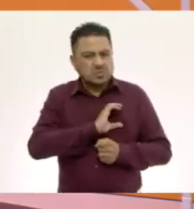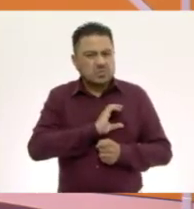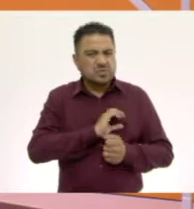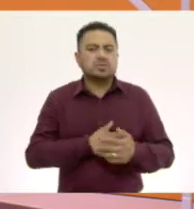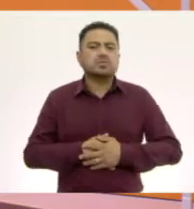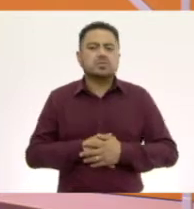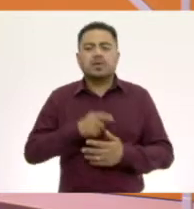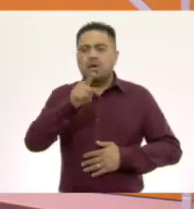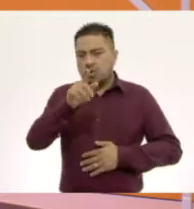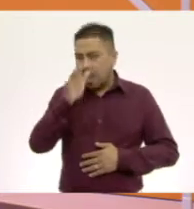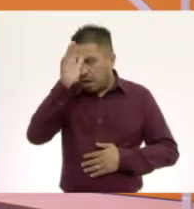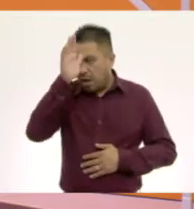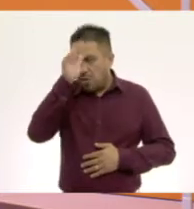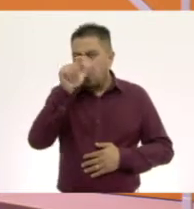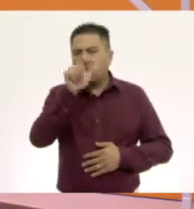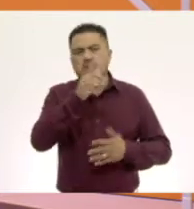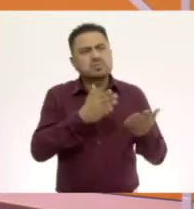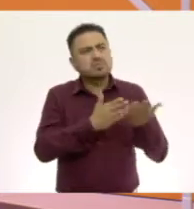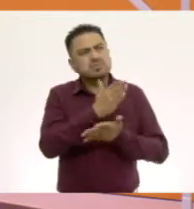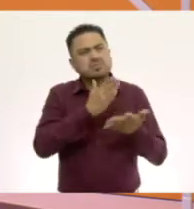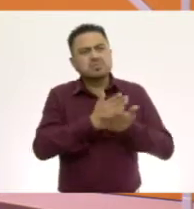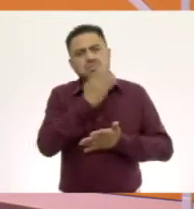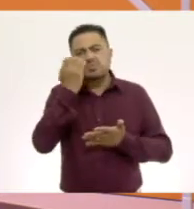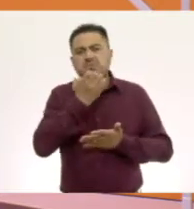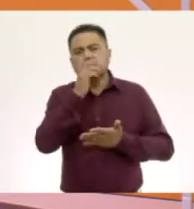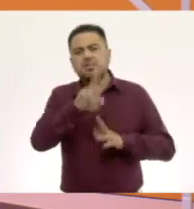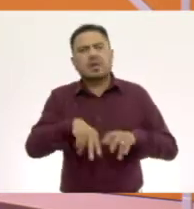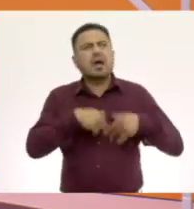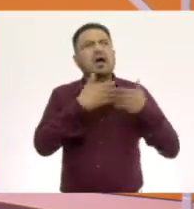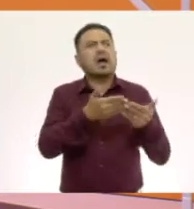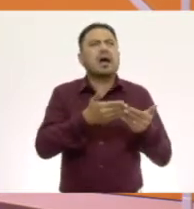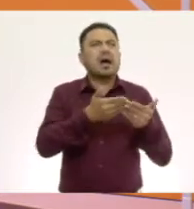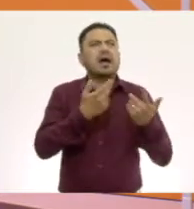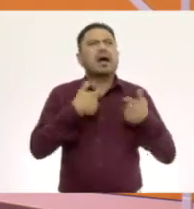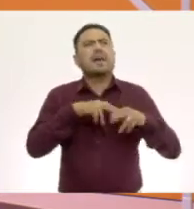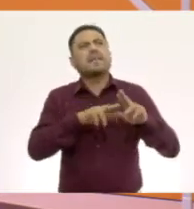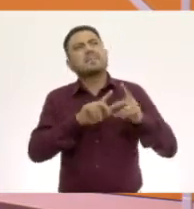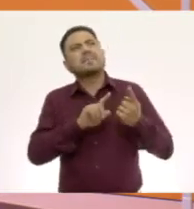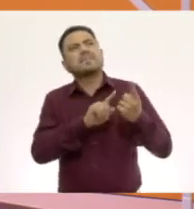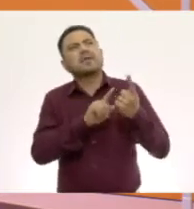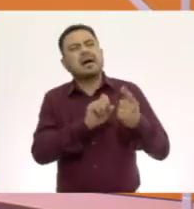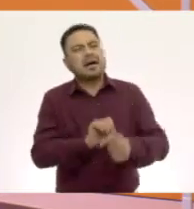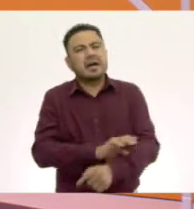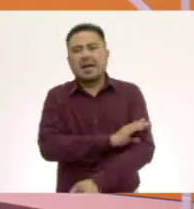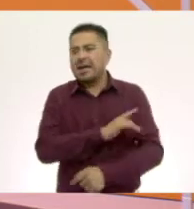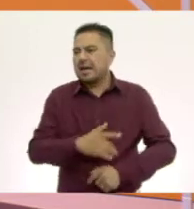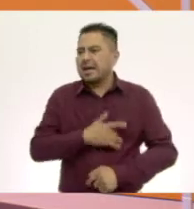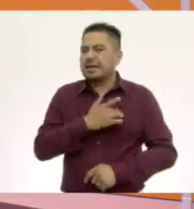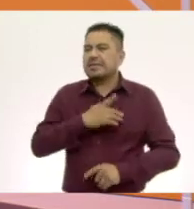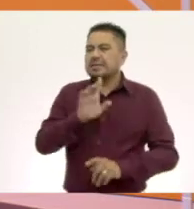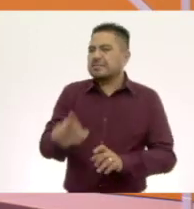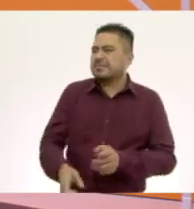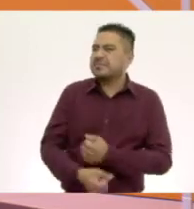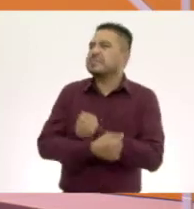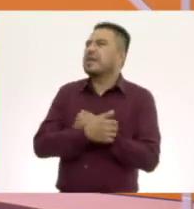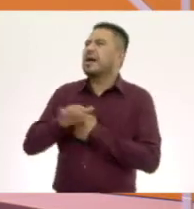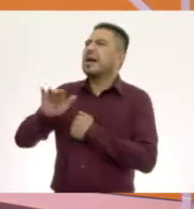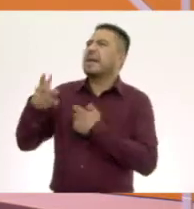¿Te acuerdas cuando ibas a la escuela y llegabas y veías a tu maestra y emocionado llegabas y lo abrazabas?